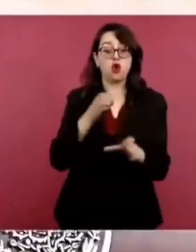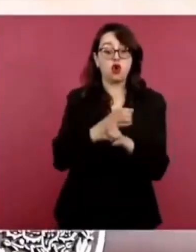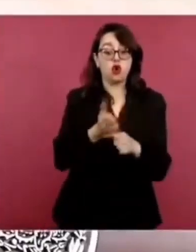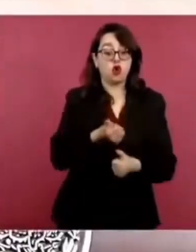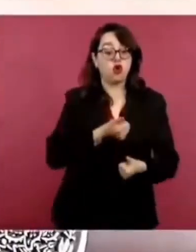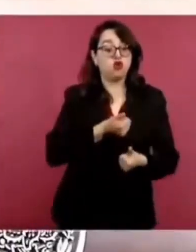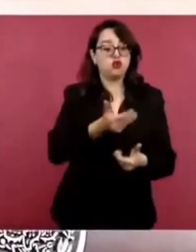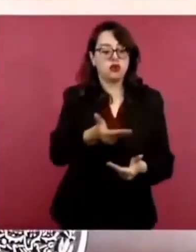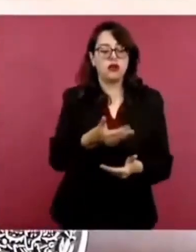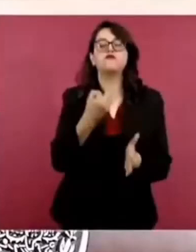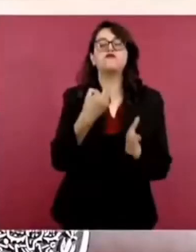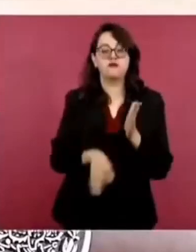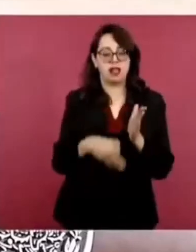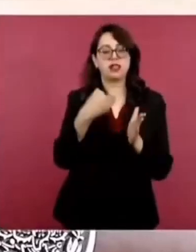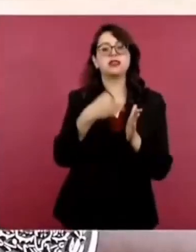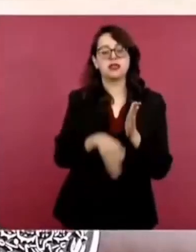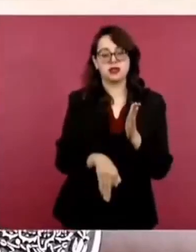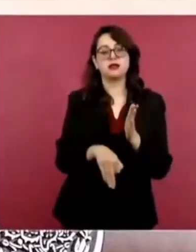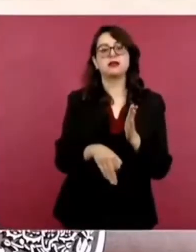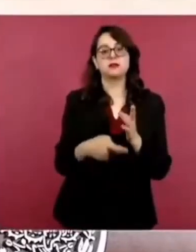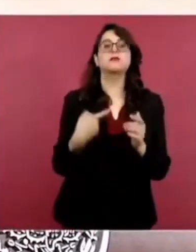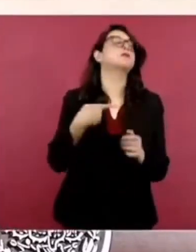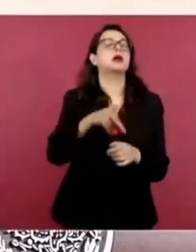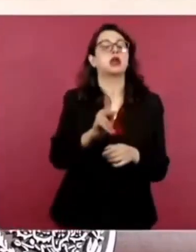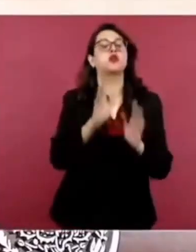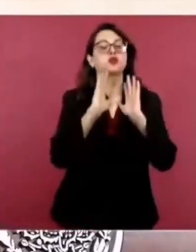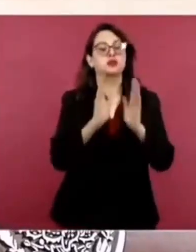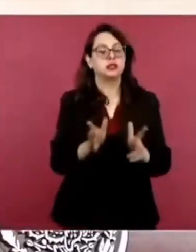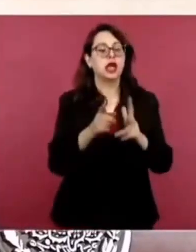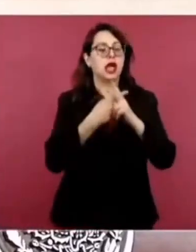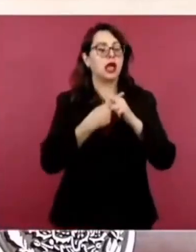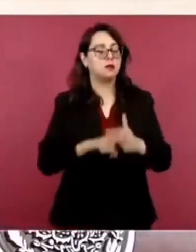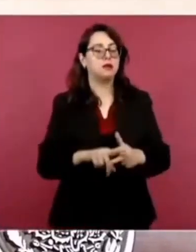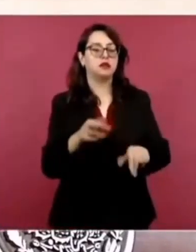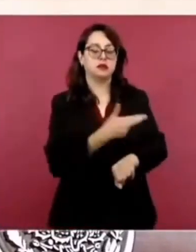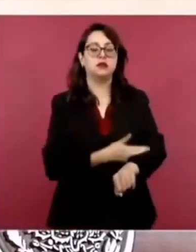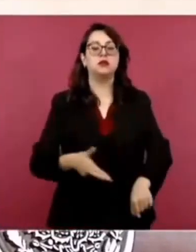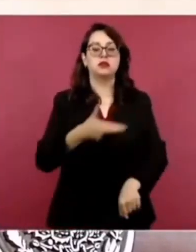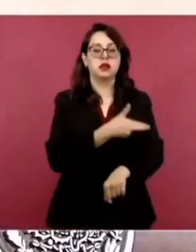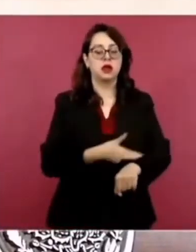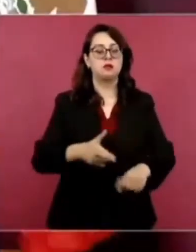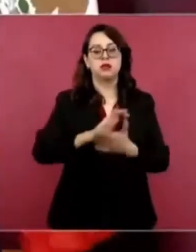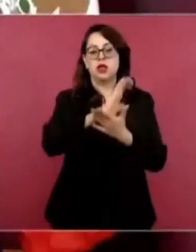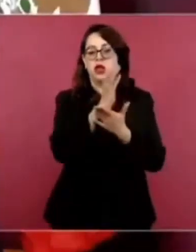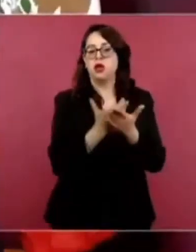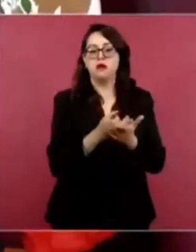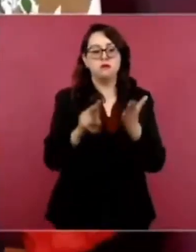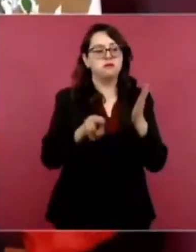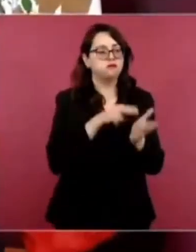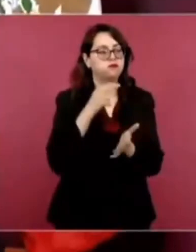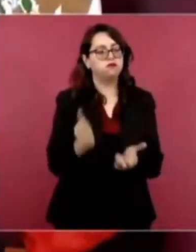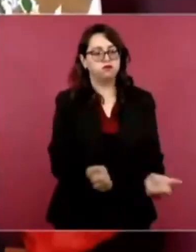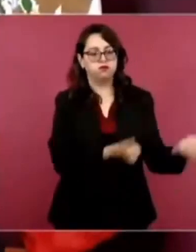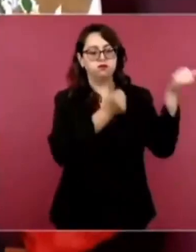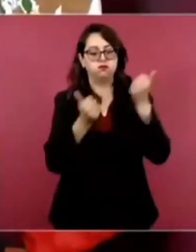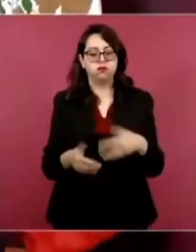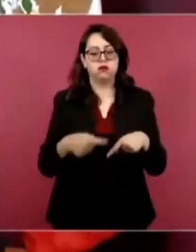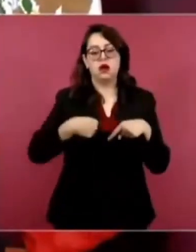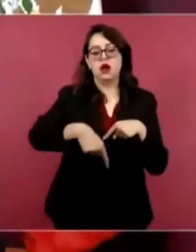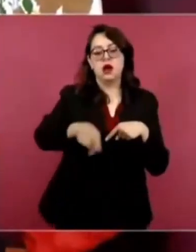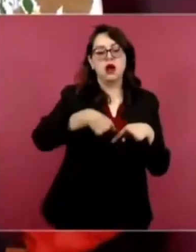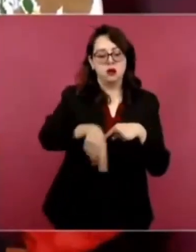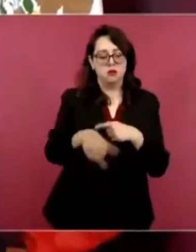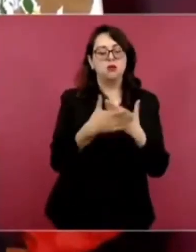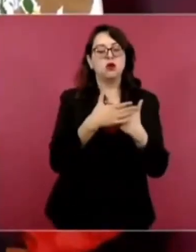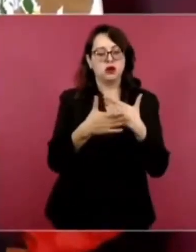Contratados con Alstom, que está haciendo todos los trenes en Ciudad